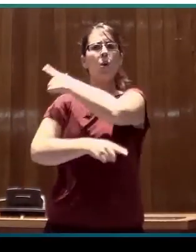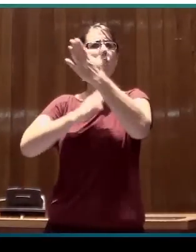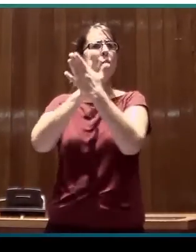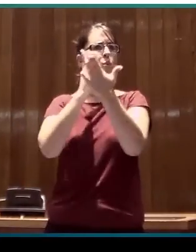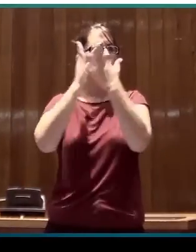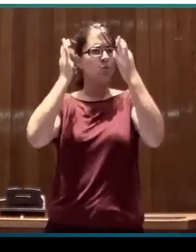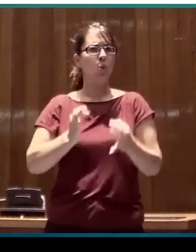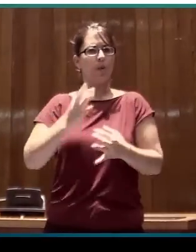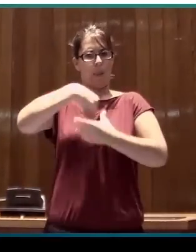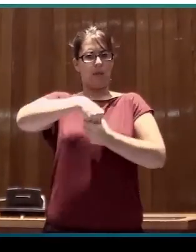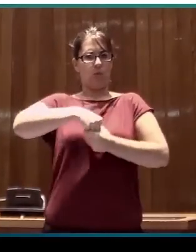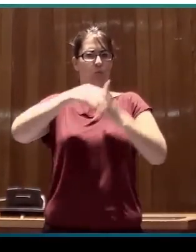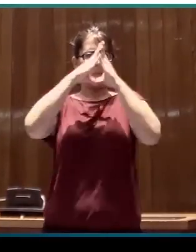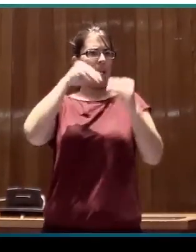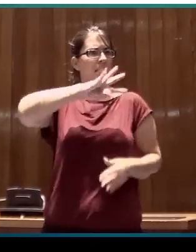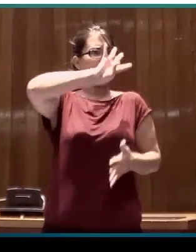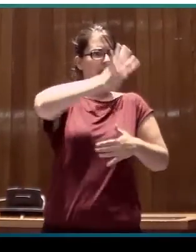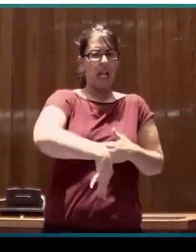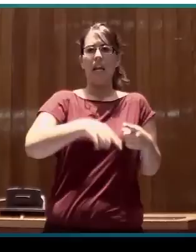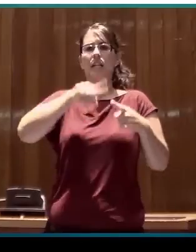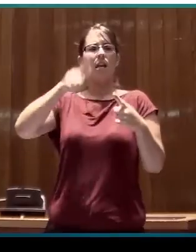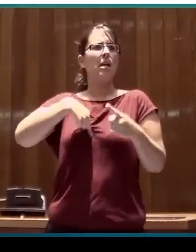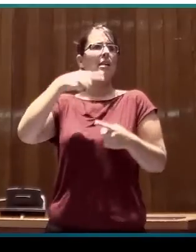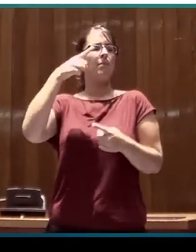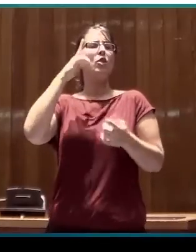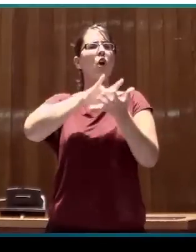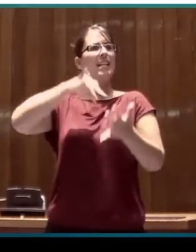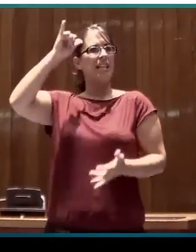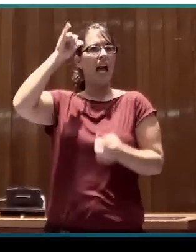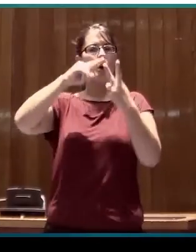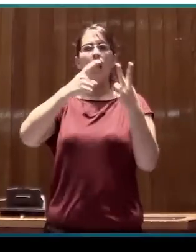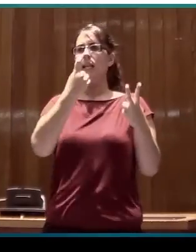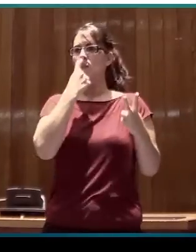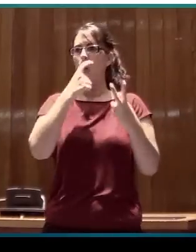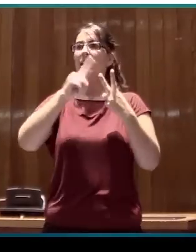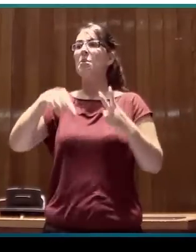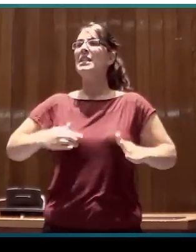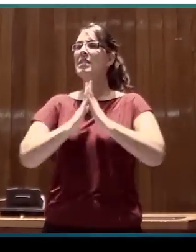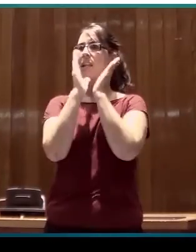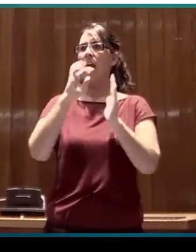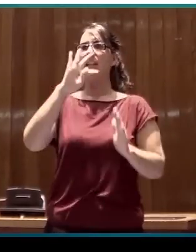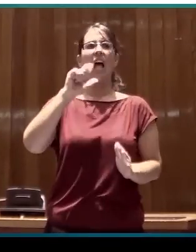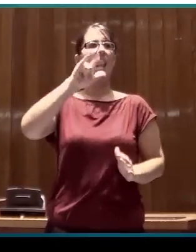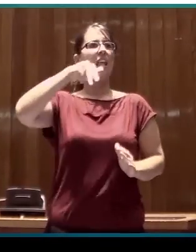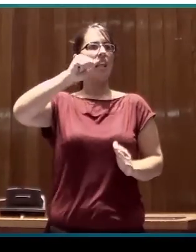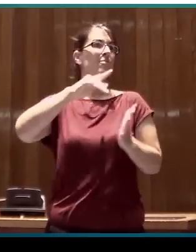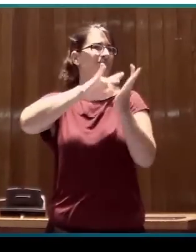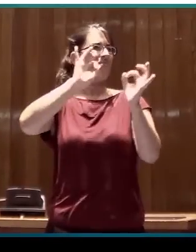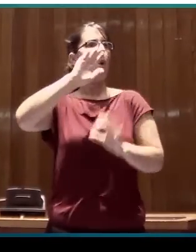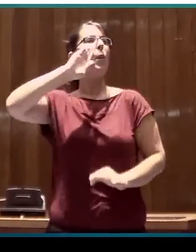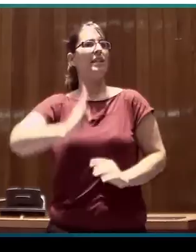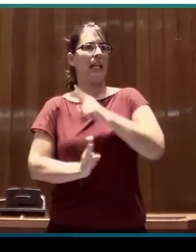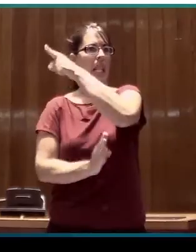universidades catalanas, sino también en las de Göttingen, Chicago, Lisboa o en Santa Catarina, en Brasil. Su liderazgo